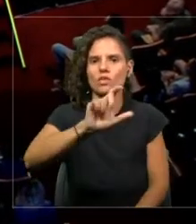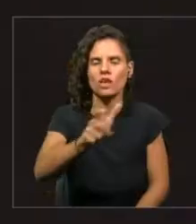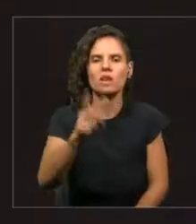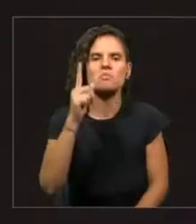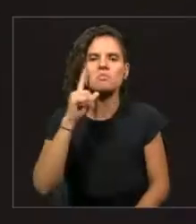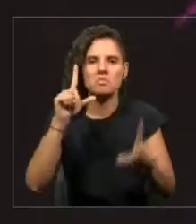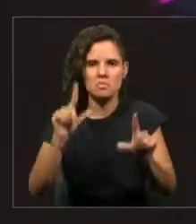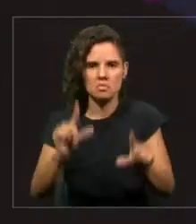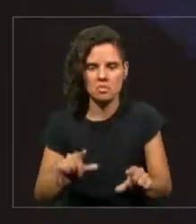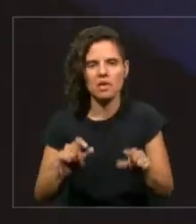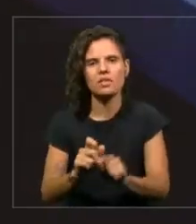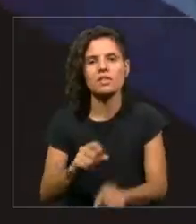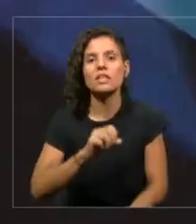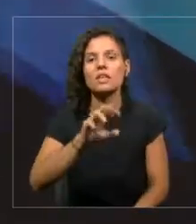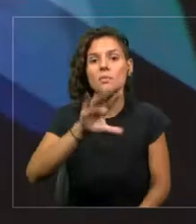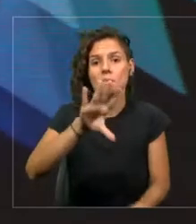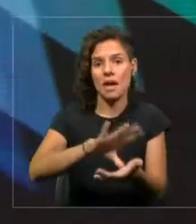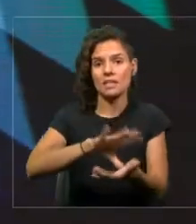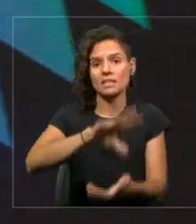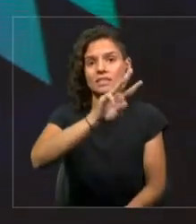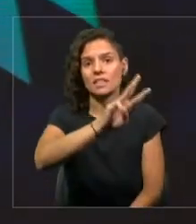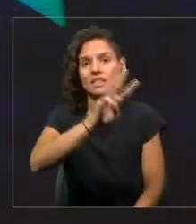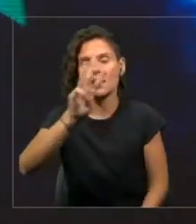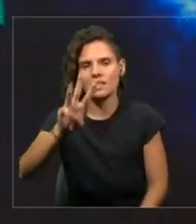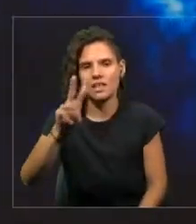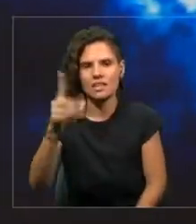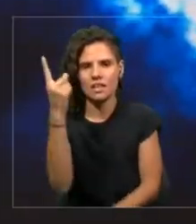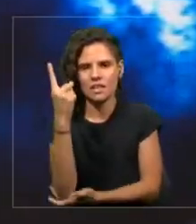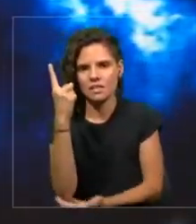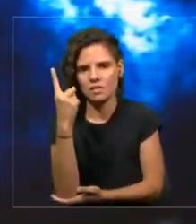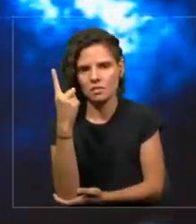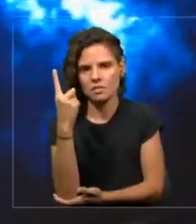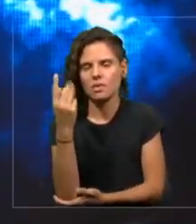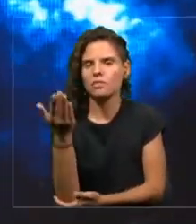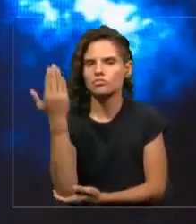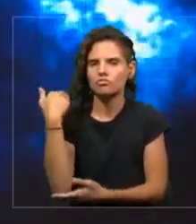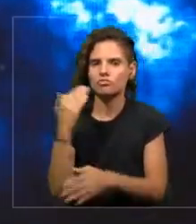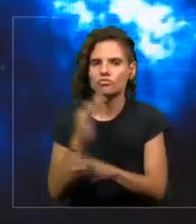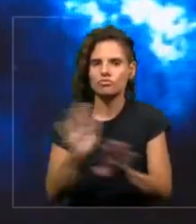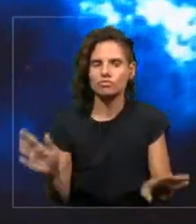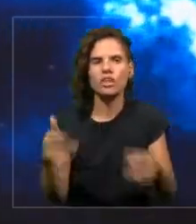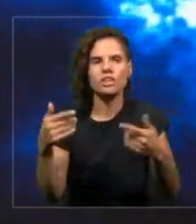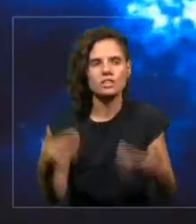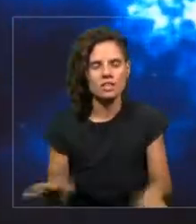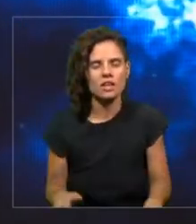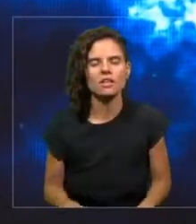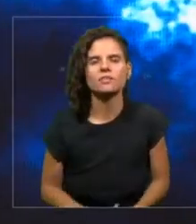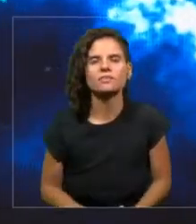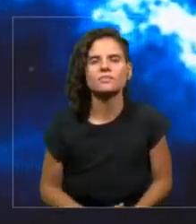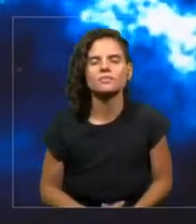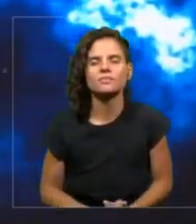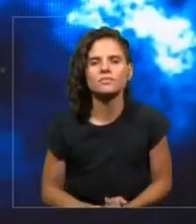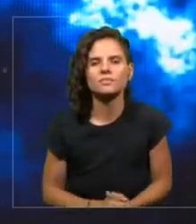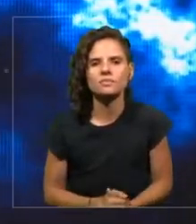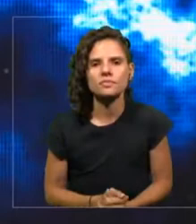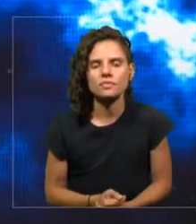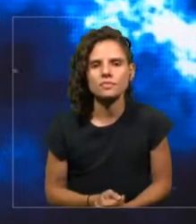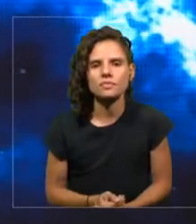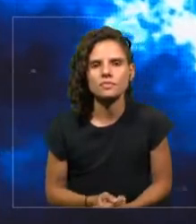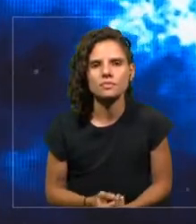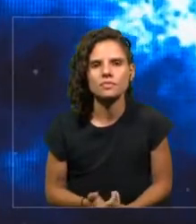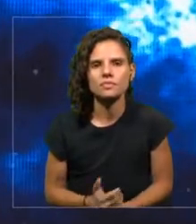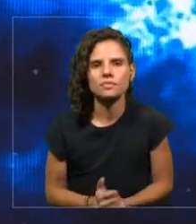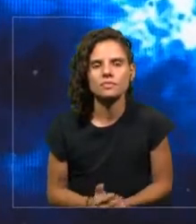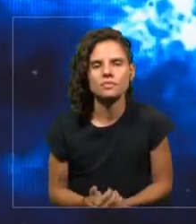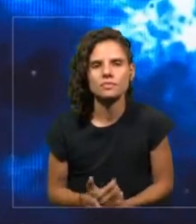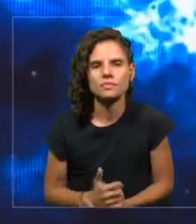33 países al cierre de diciembre de 2019 ya habían emitido y ya habían trabajado con los contratos y las liberaciones